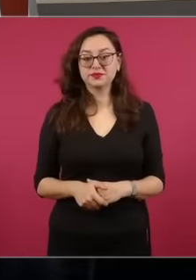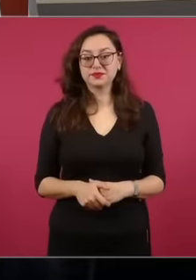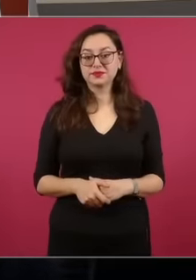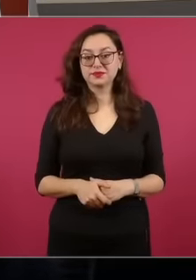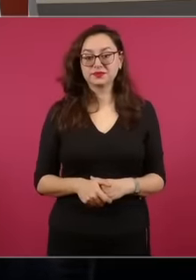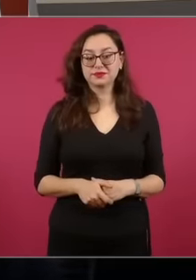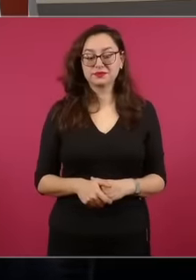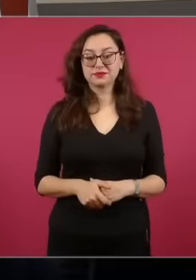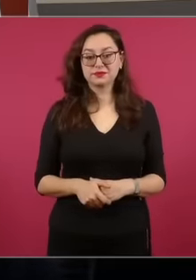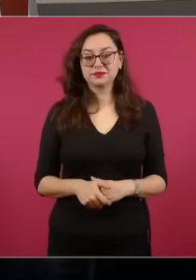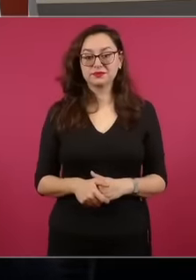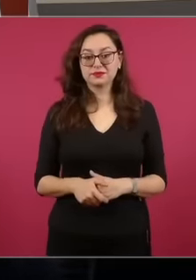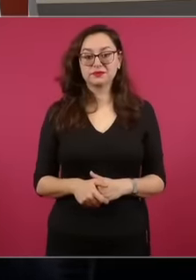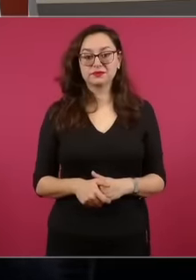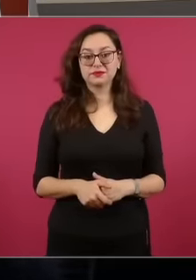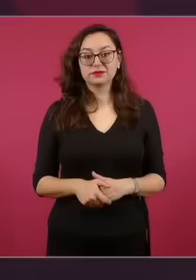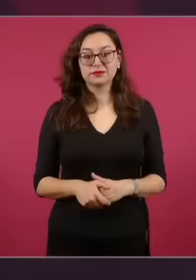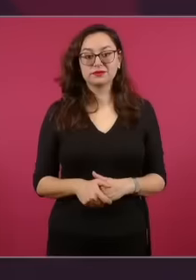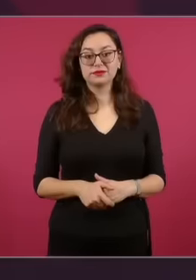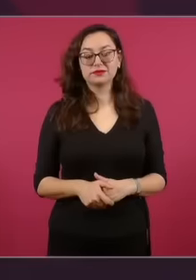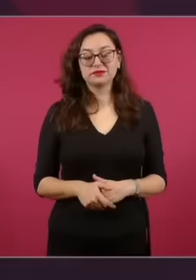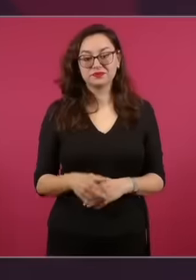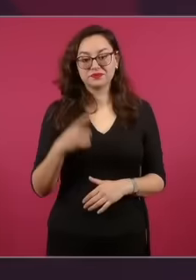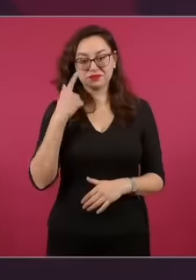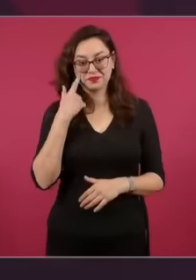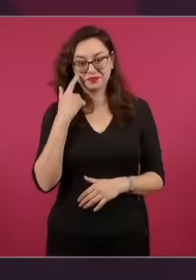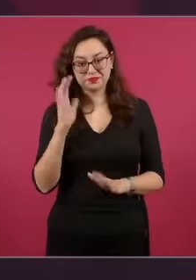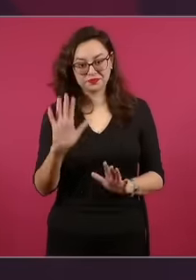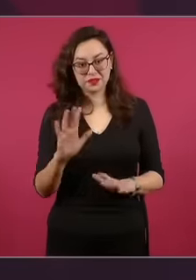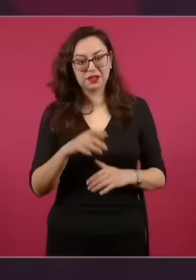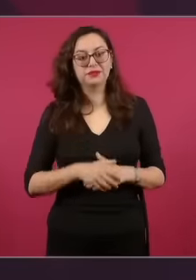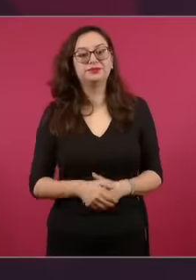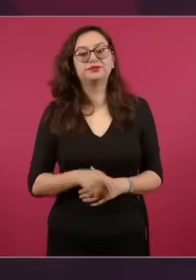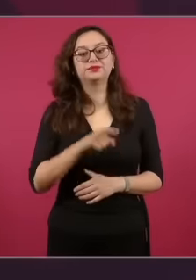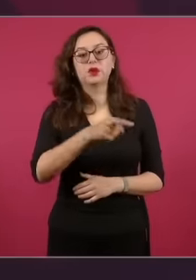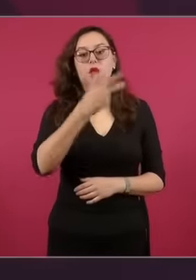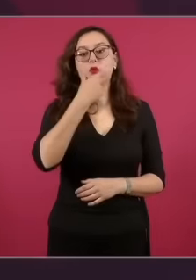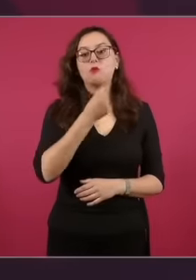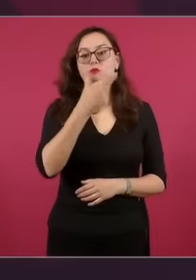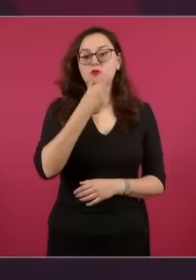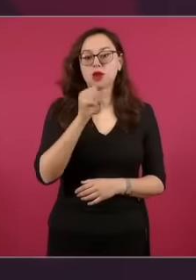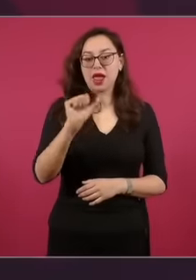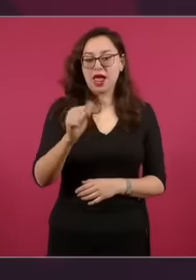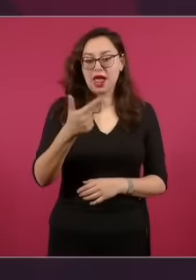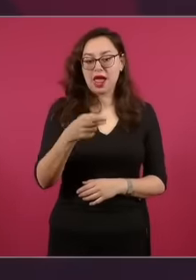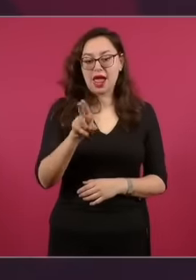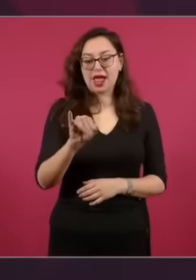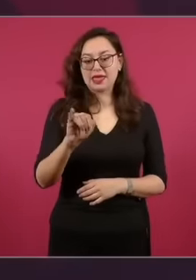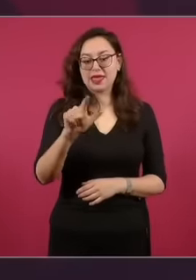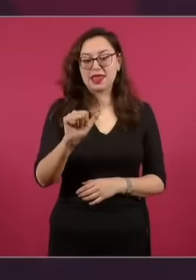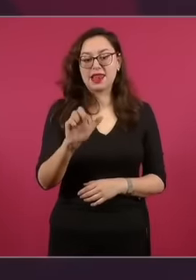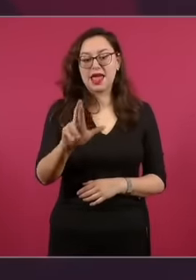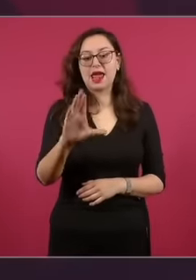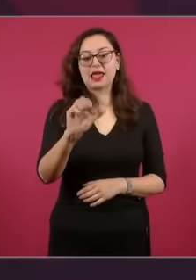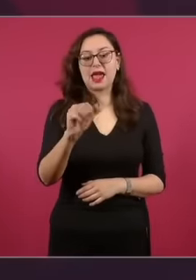se fue de vacaciones a Aguilar Camín y regresó diciendo